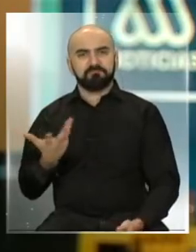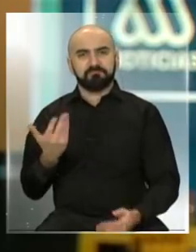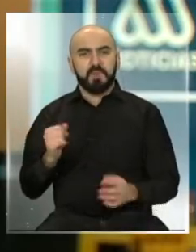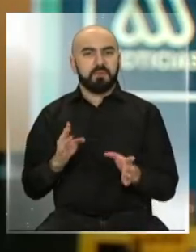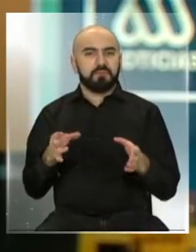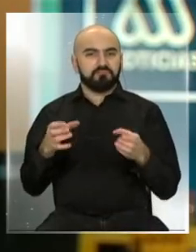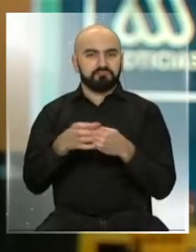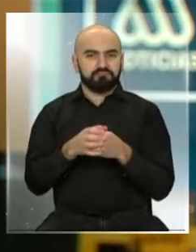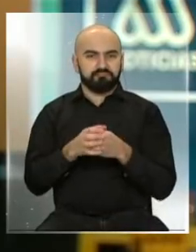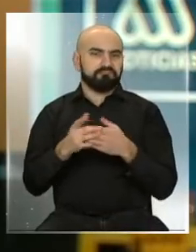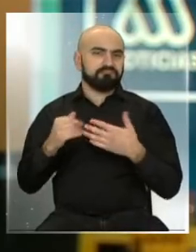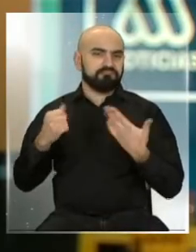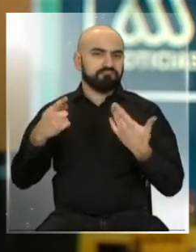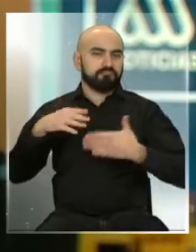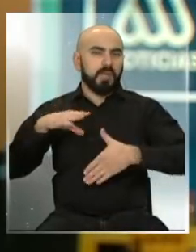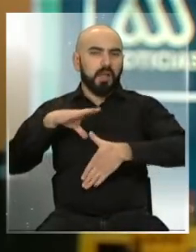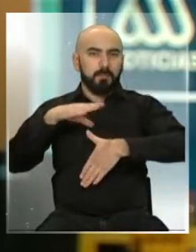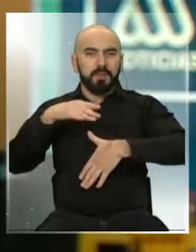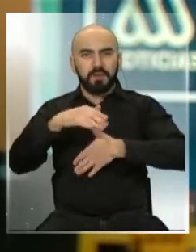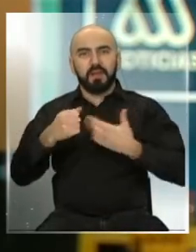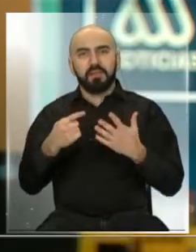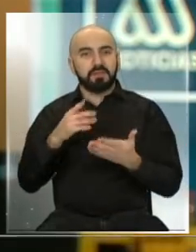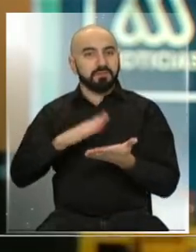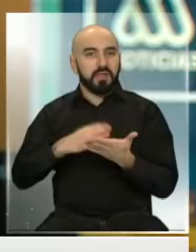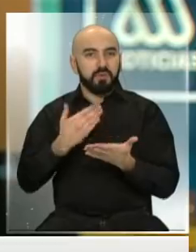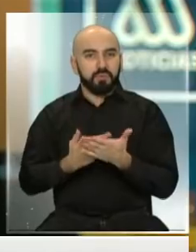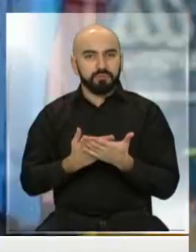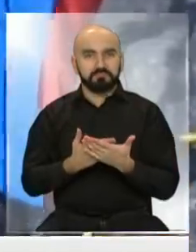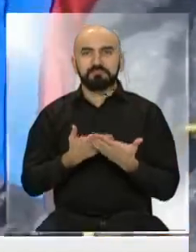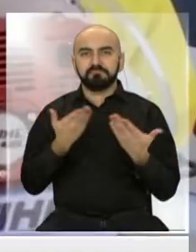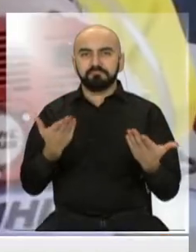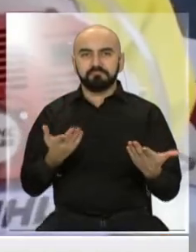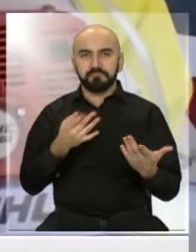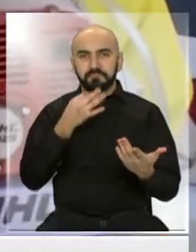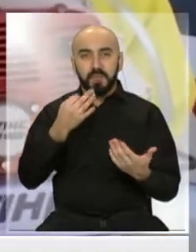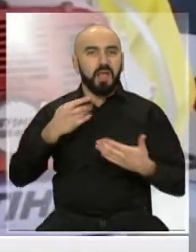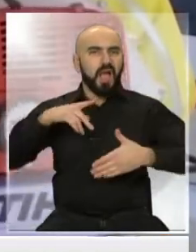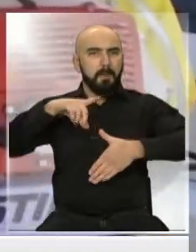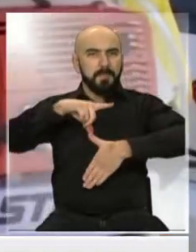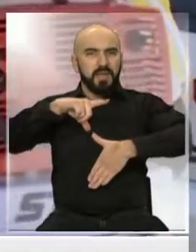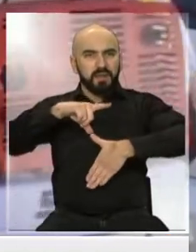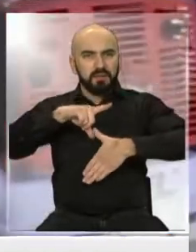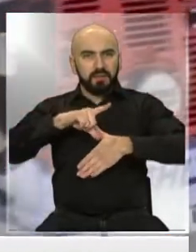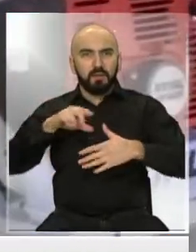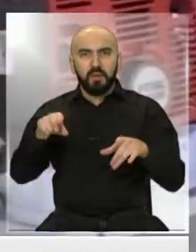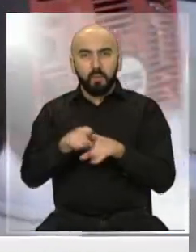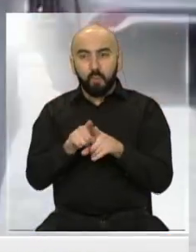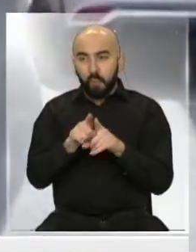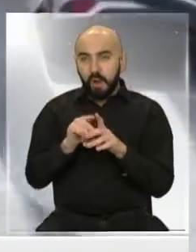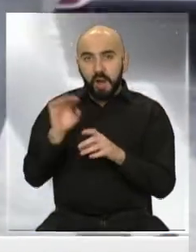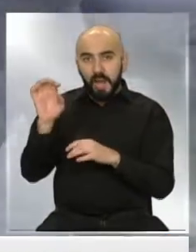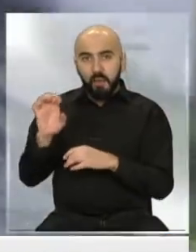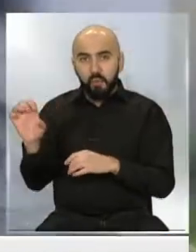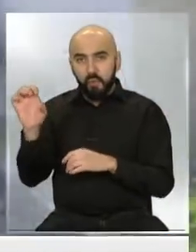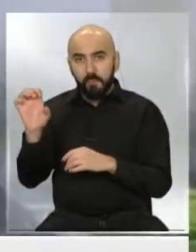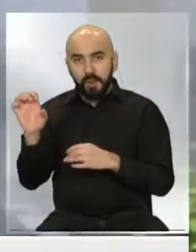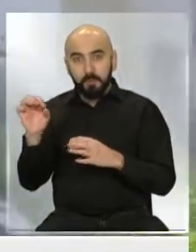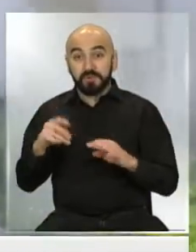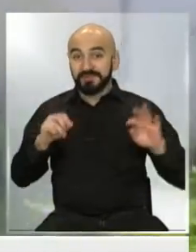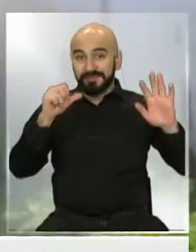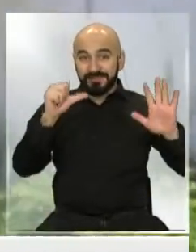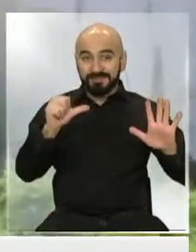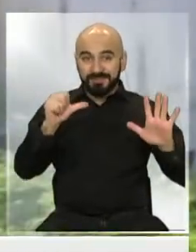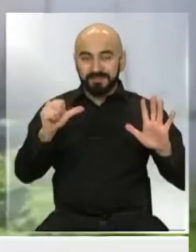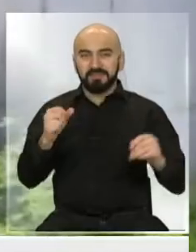Organización Panamericana de la Salud, que ha dicho lo siguiente. América Latina está como Europa hace seis semanas